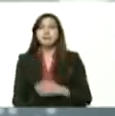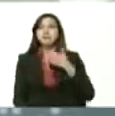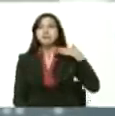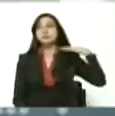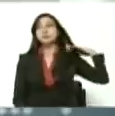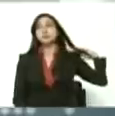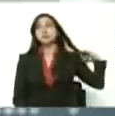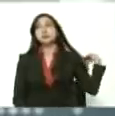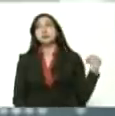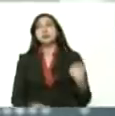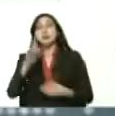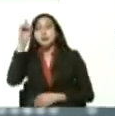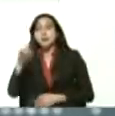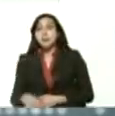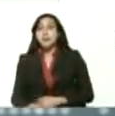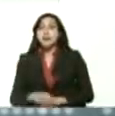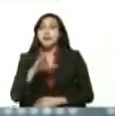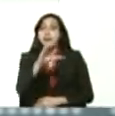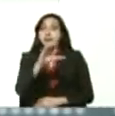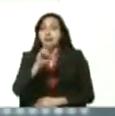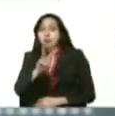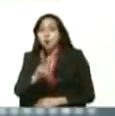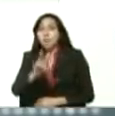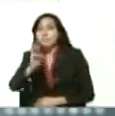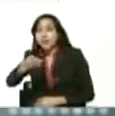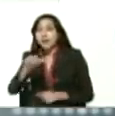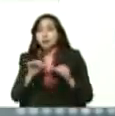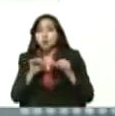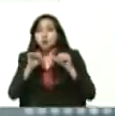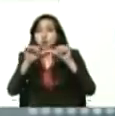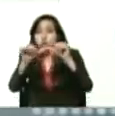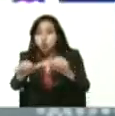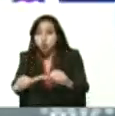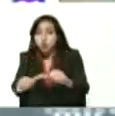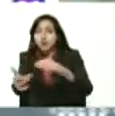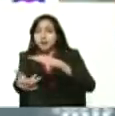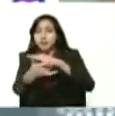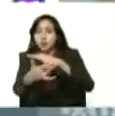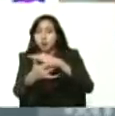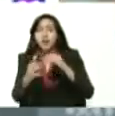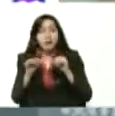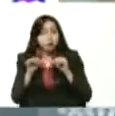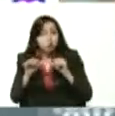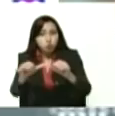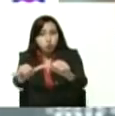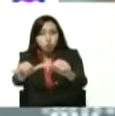el avance del C2P, este C2P se avanza,